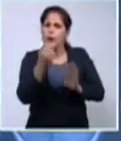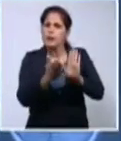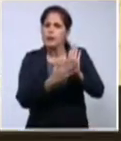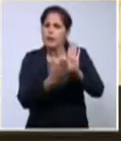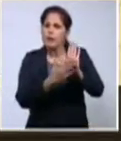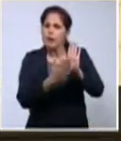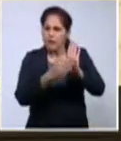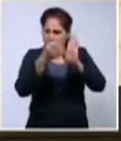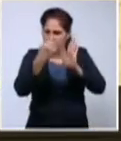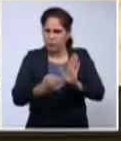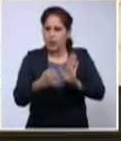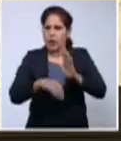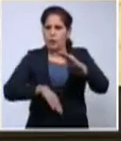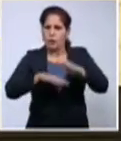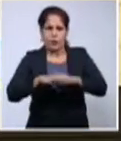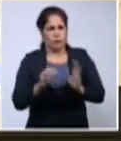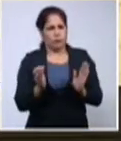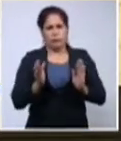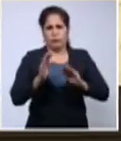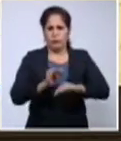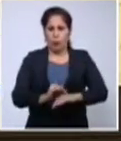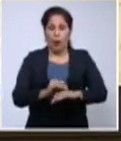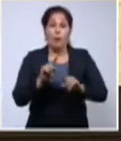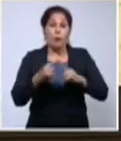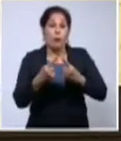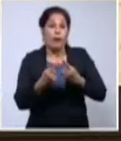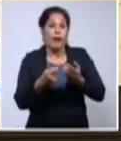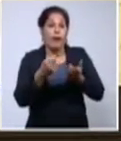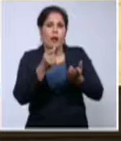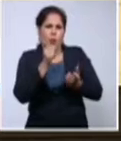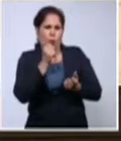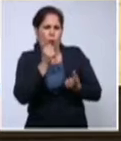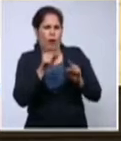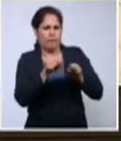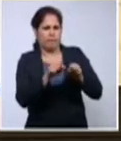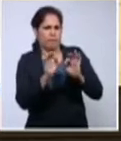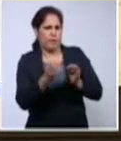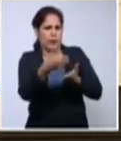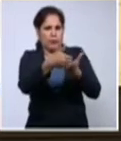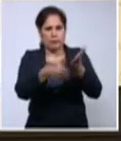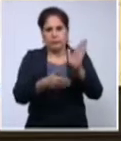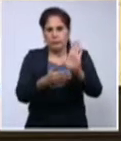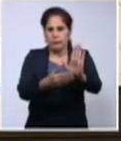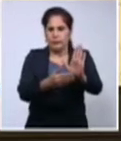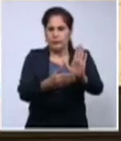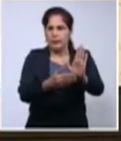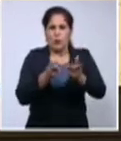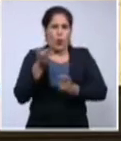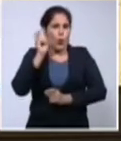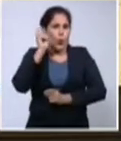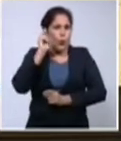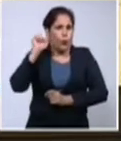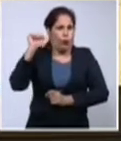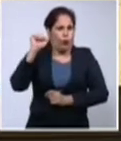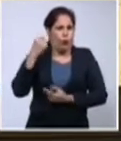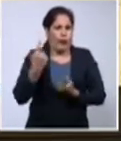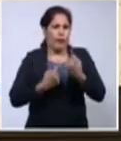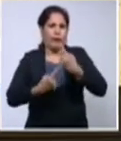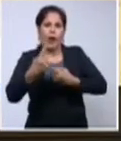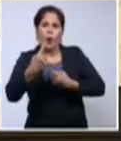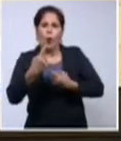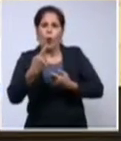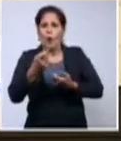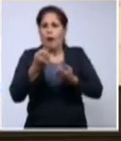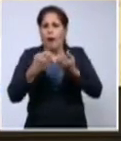fue considerada en el reporte como motivo para dudar fuertemente de una intoxicación por pesticidas, un